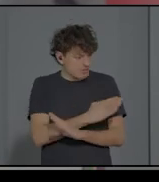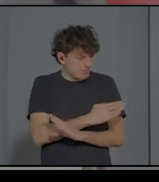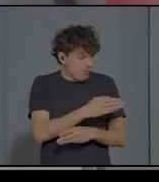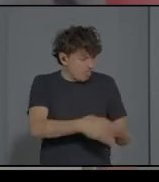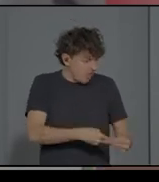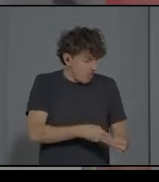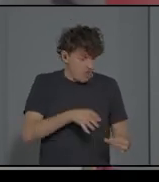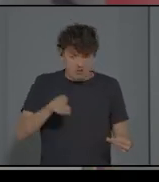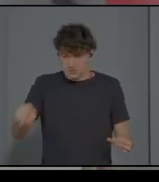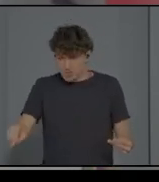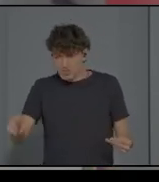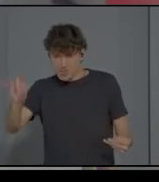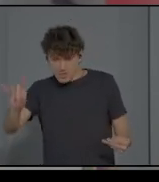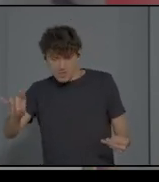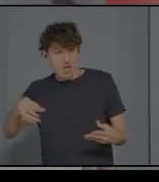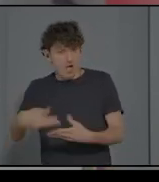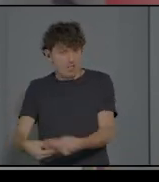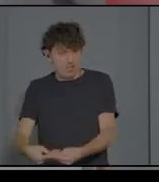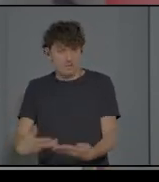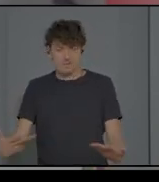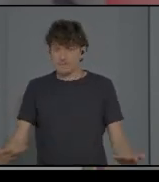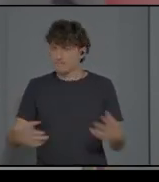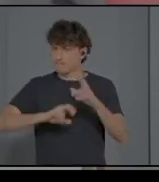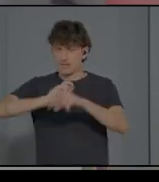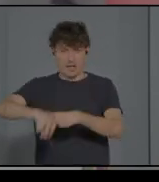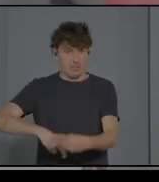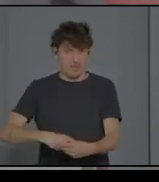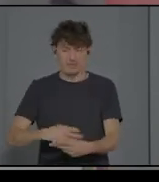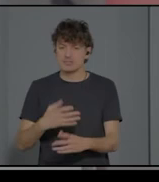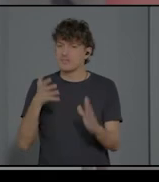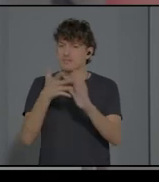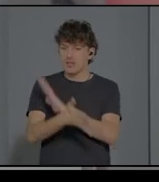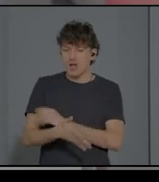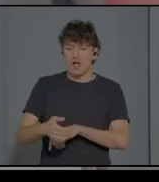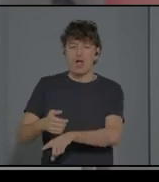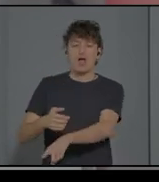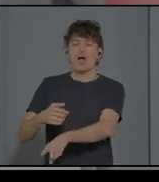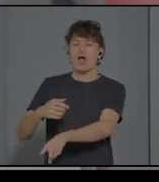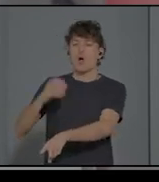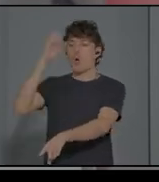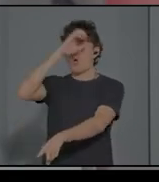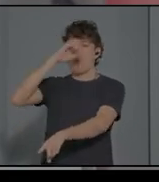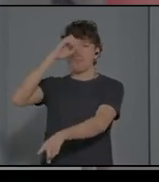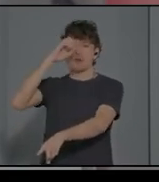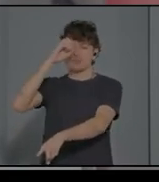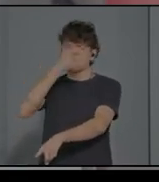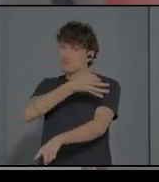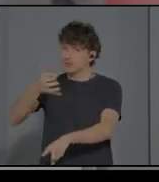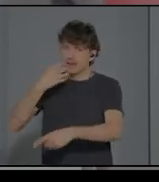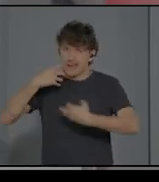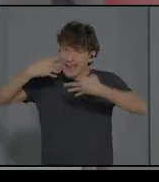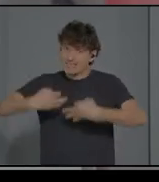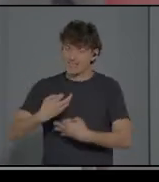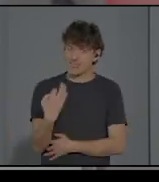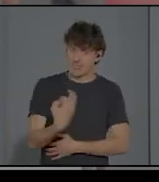es decir, tener una representación mejor, más adecuada y más realista según el niño. Por lo tanto, transmitir